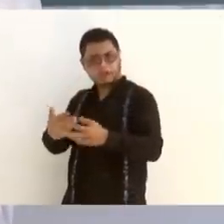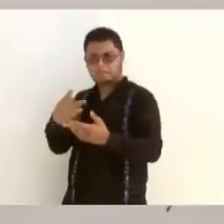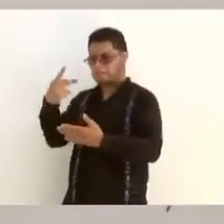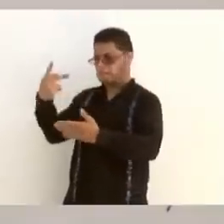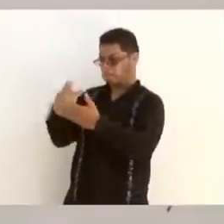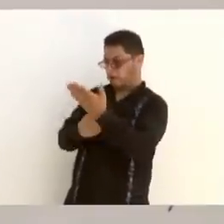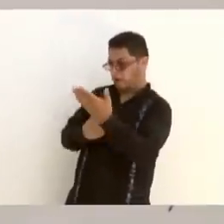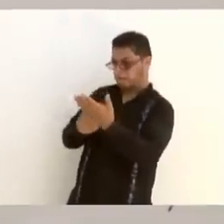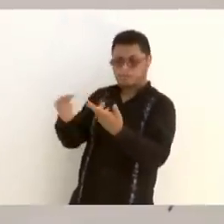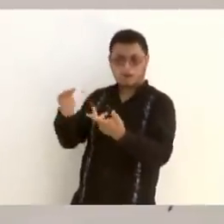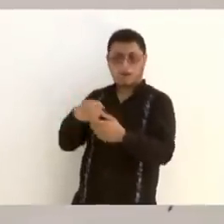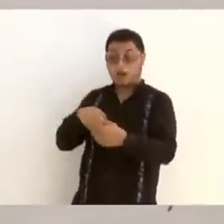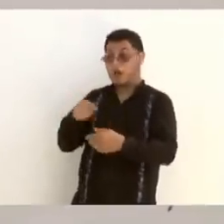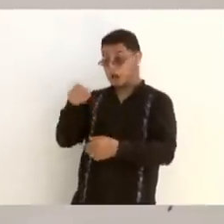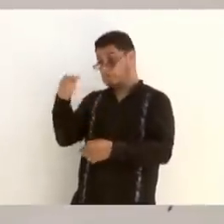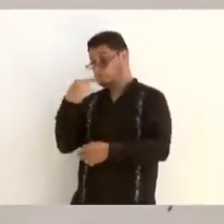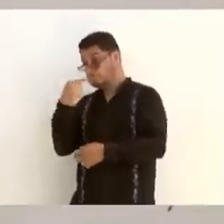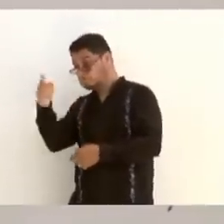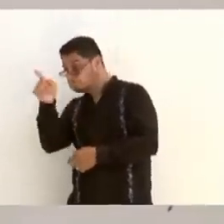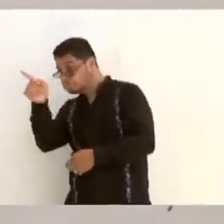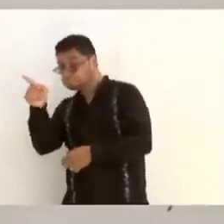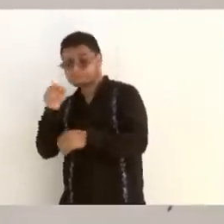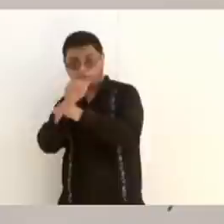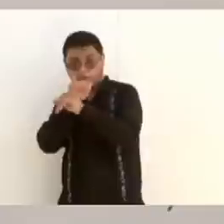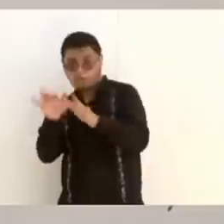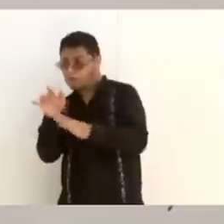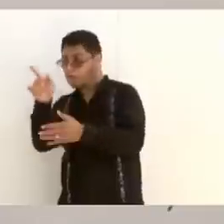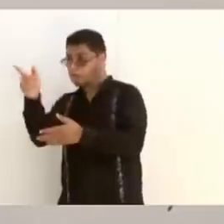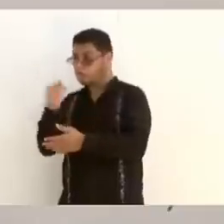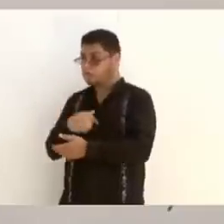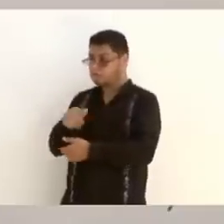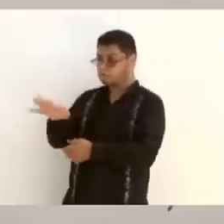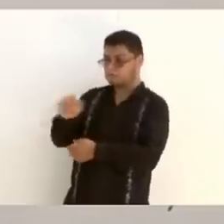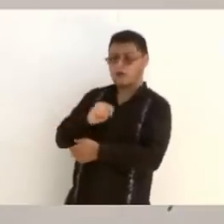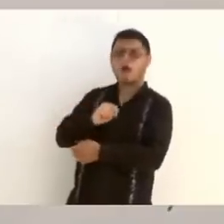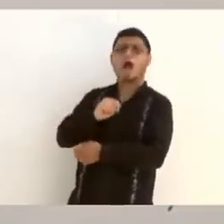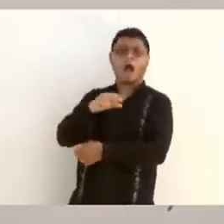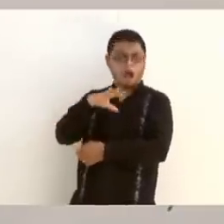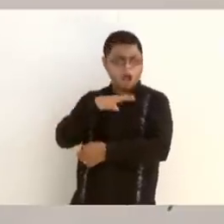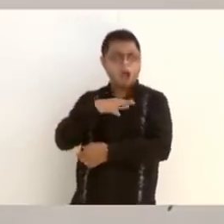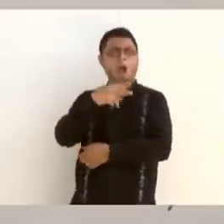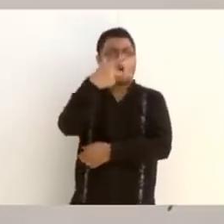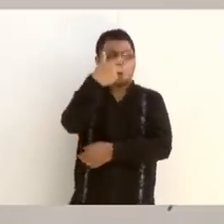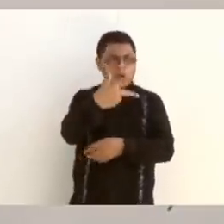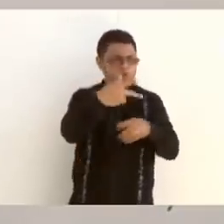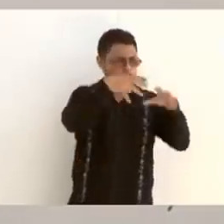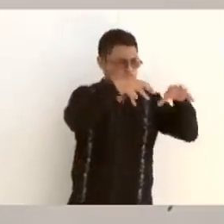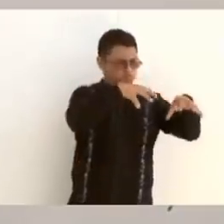Lo que aquí nos informaban de que están trabajando en ocho tramos como este,